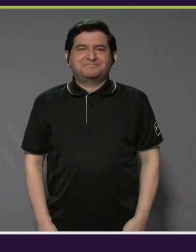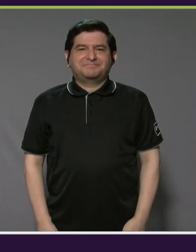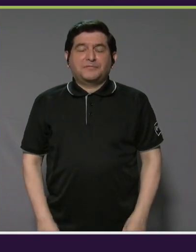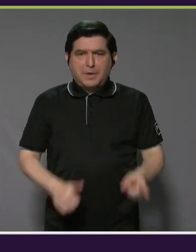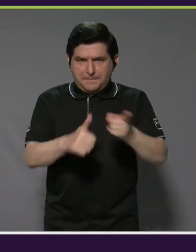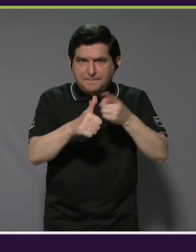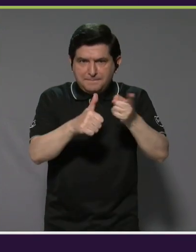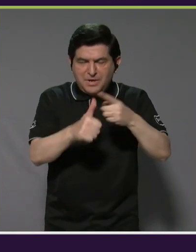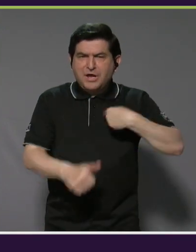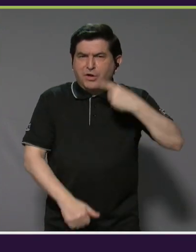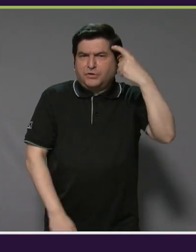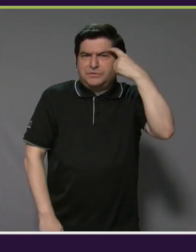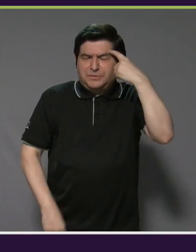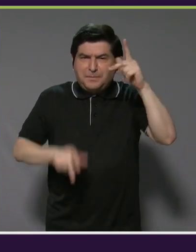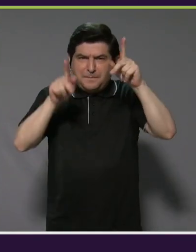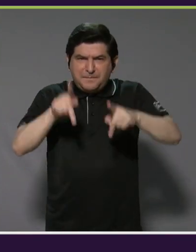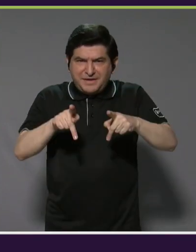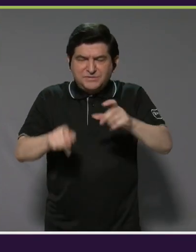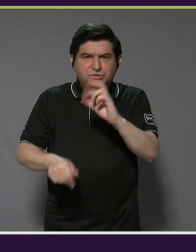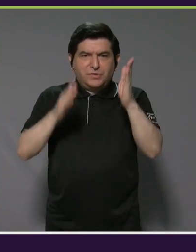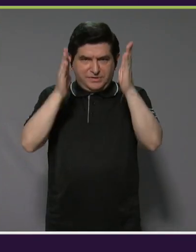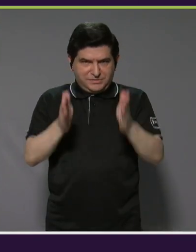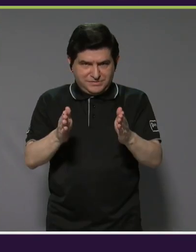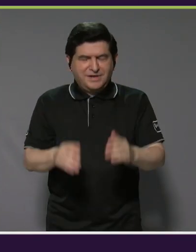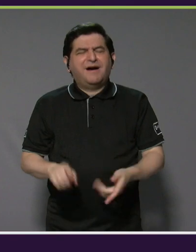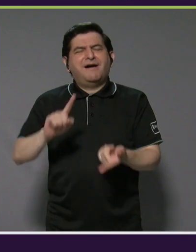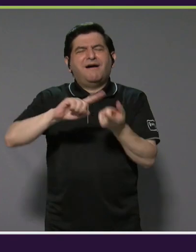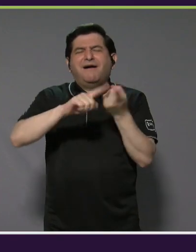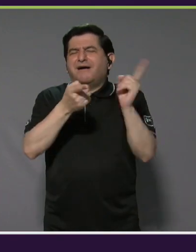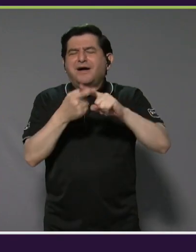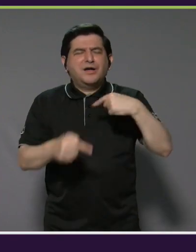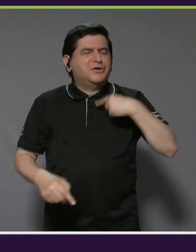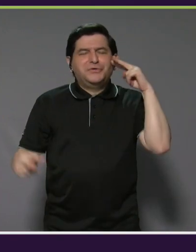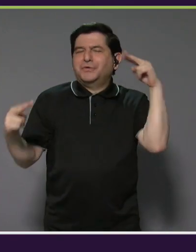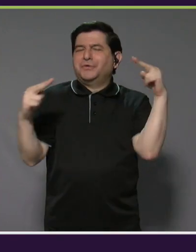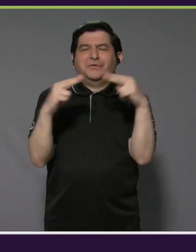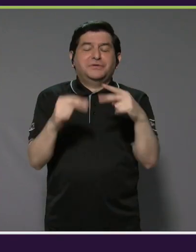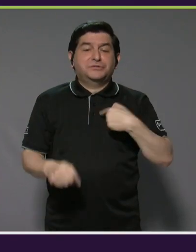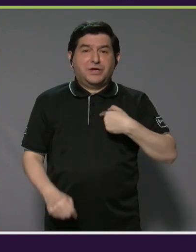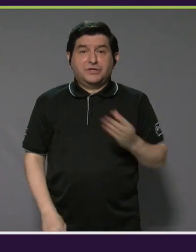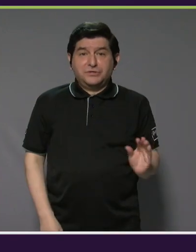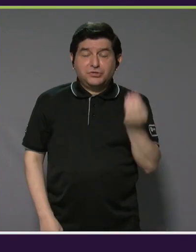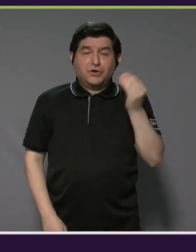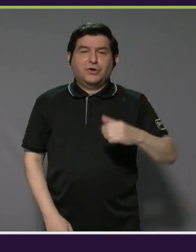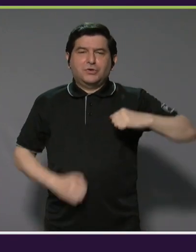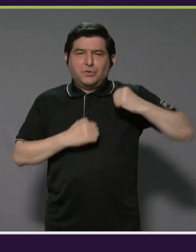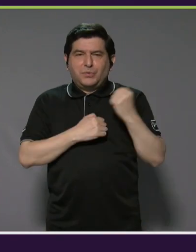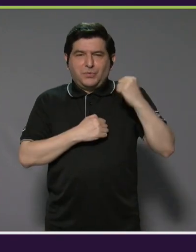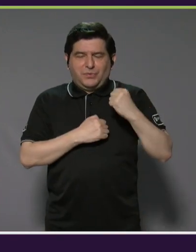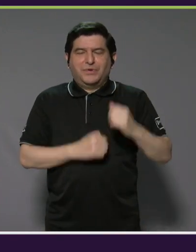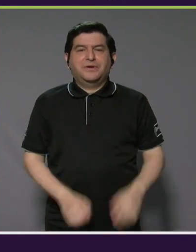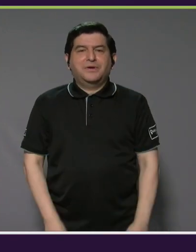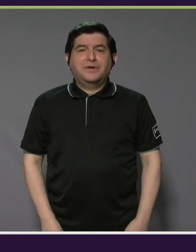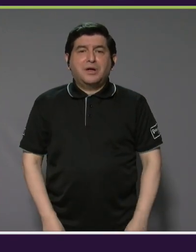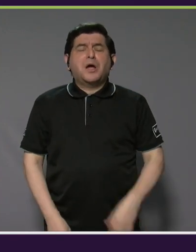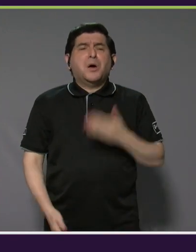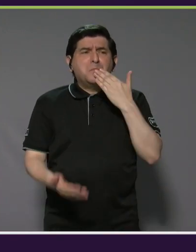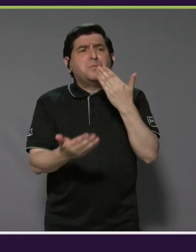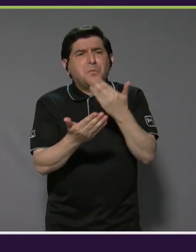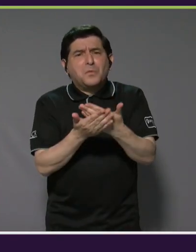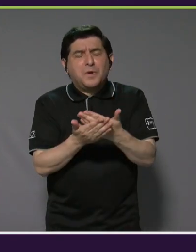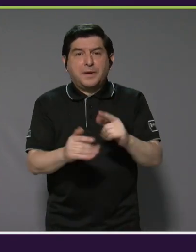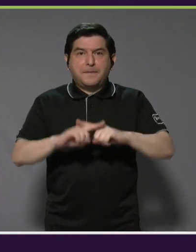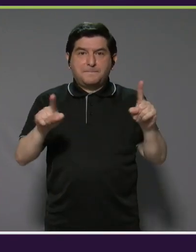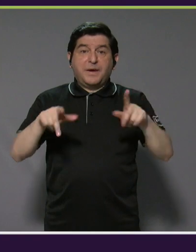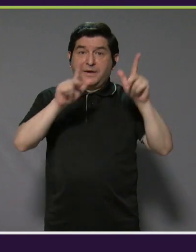Primero que todo, yo pienso que la gente de Costa Rica es la más amistosa que conozco. Yo crecí en Escocia, en Glasgow, y somos muy amables allá,